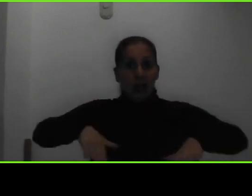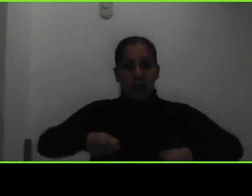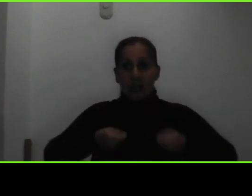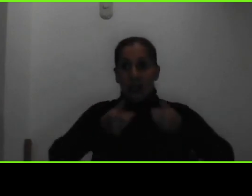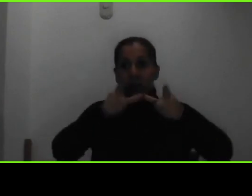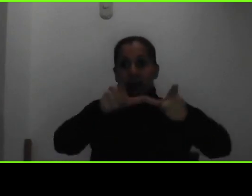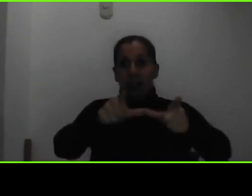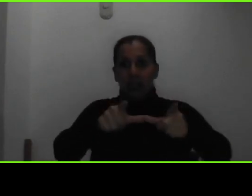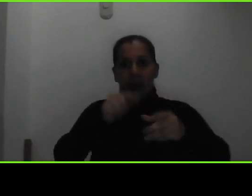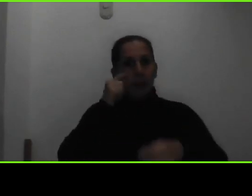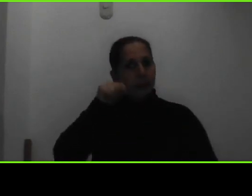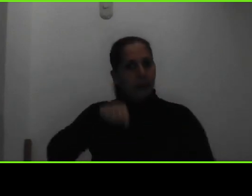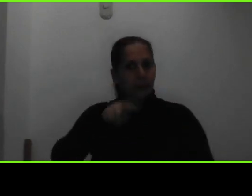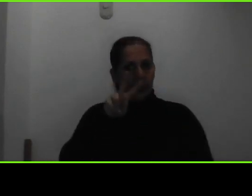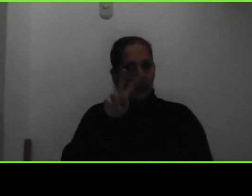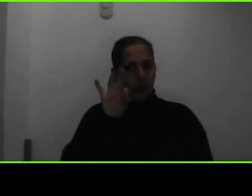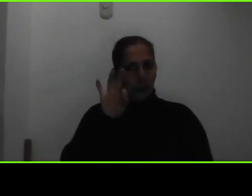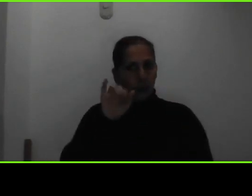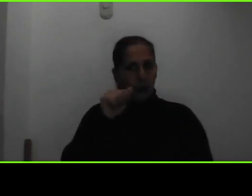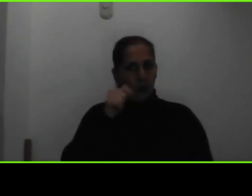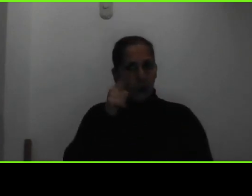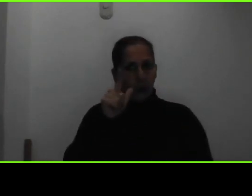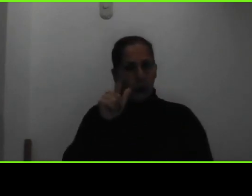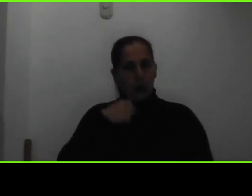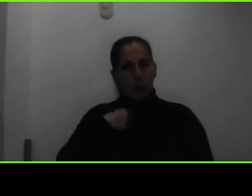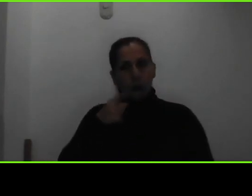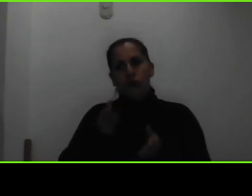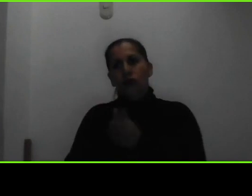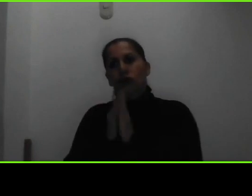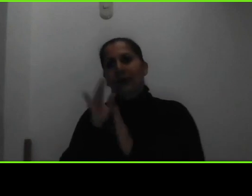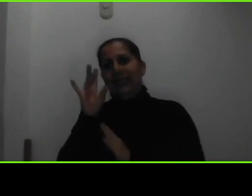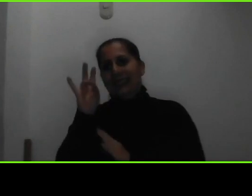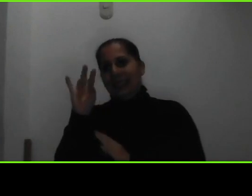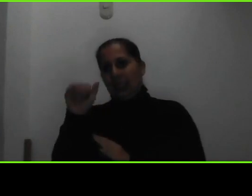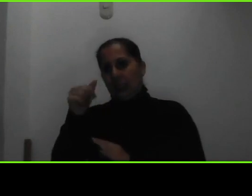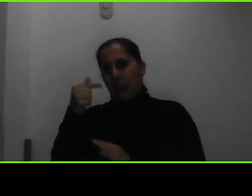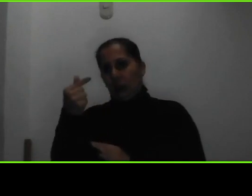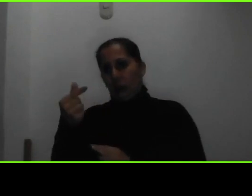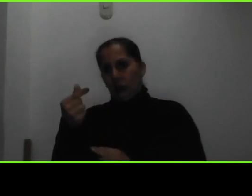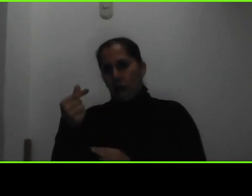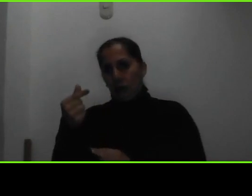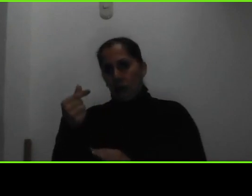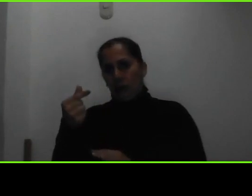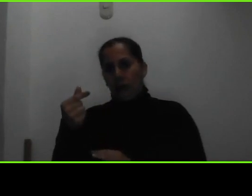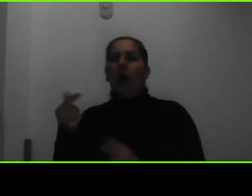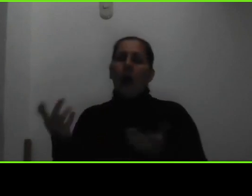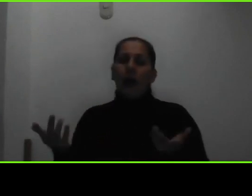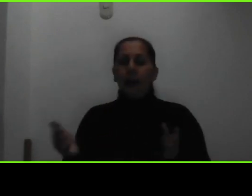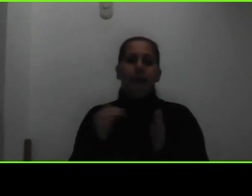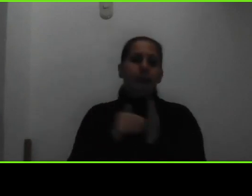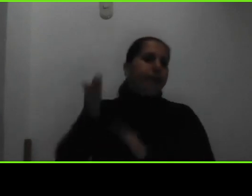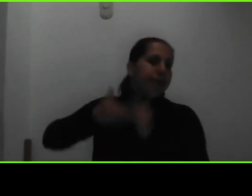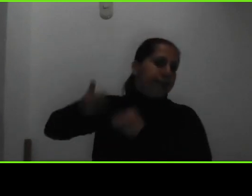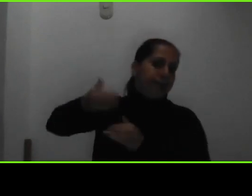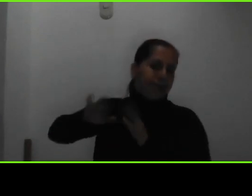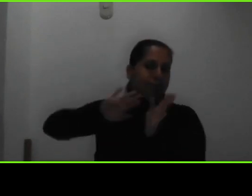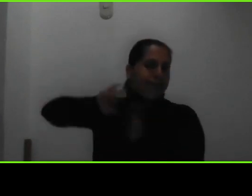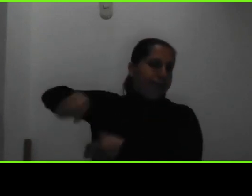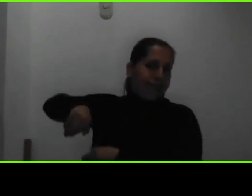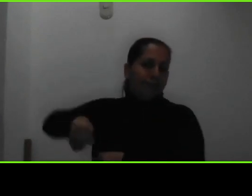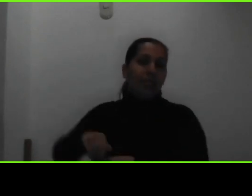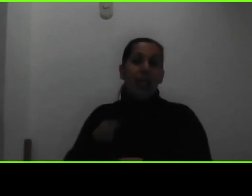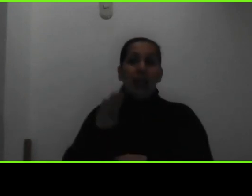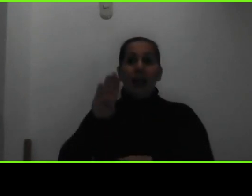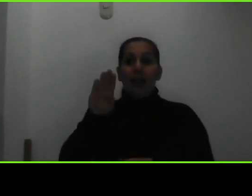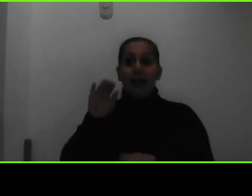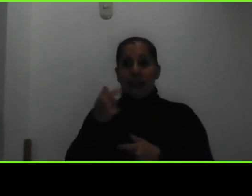estamos 29 de julio la solicitud es el 7 de agosto y el resultado o vamos a ver más bien la beca que se asigne